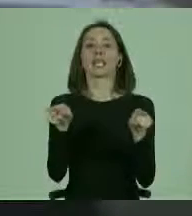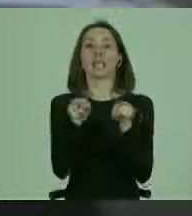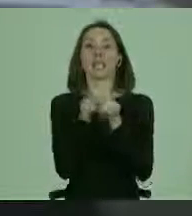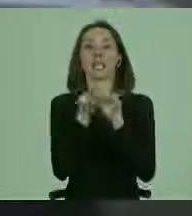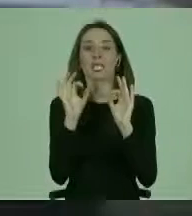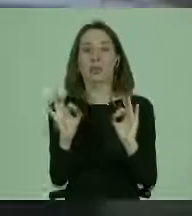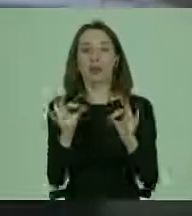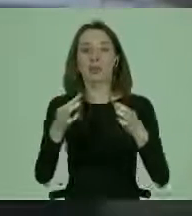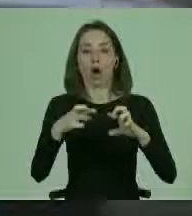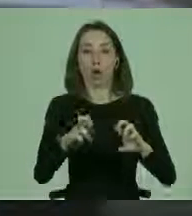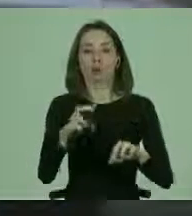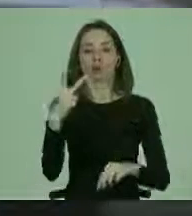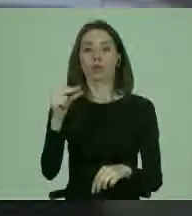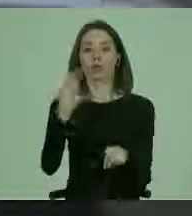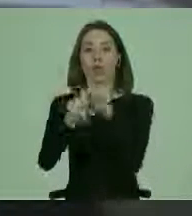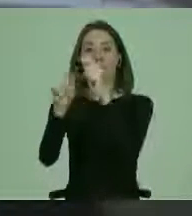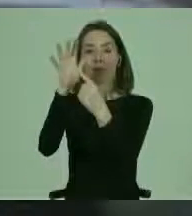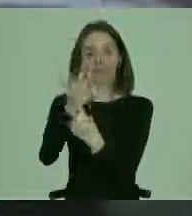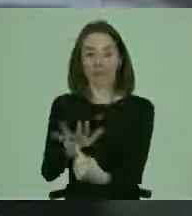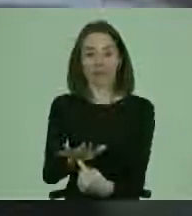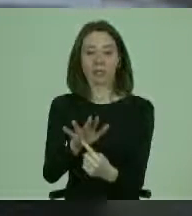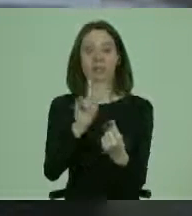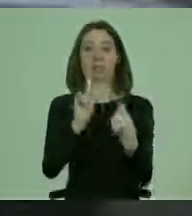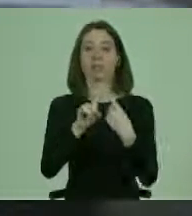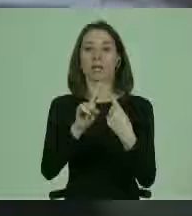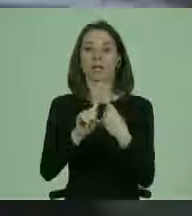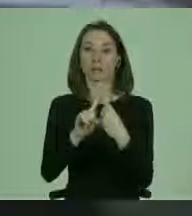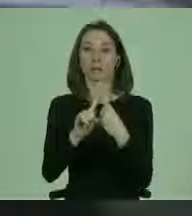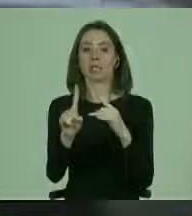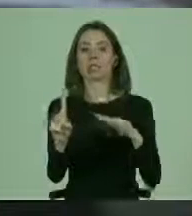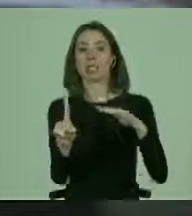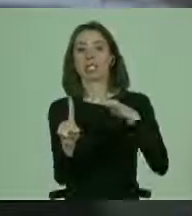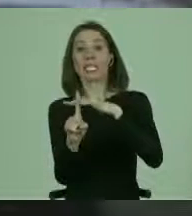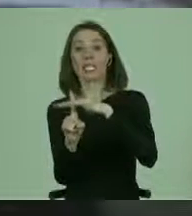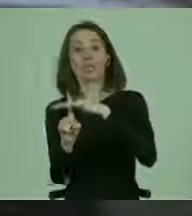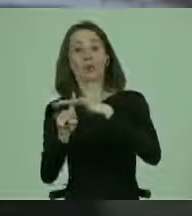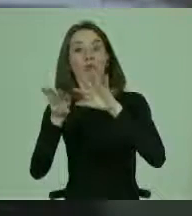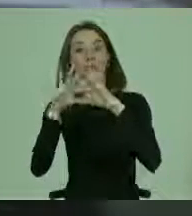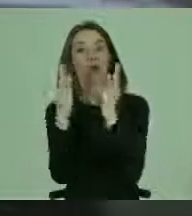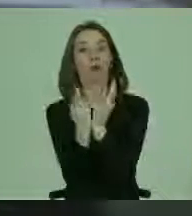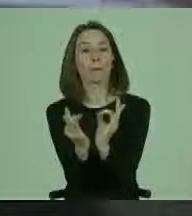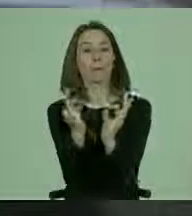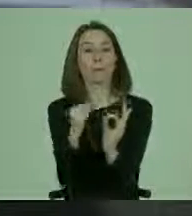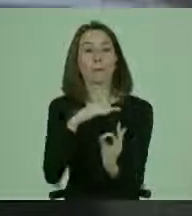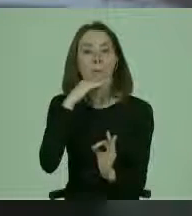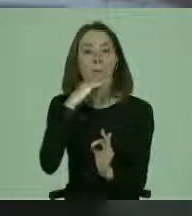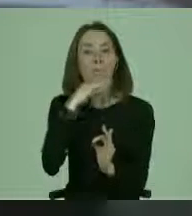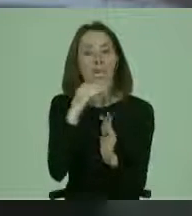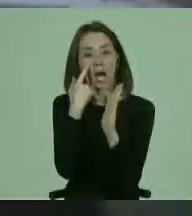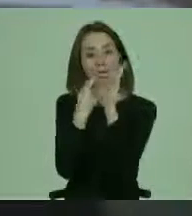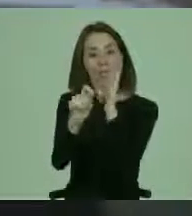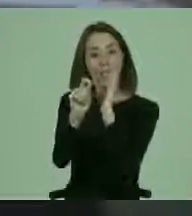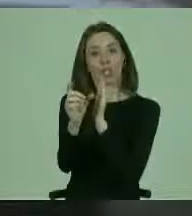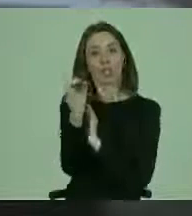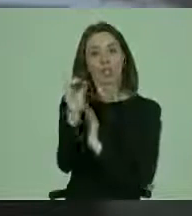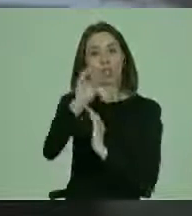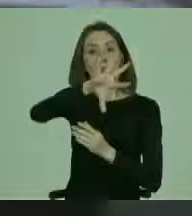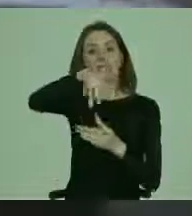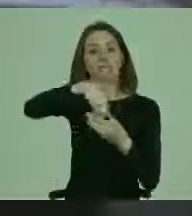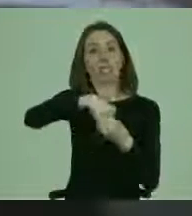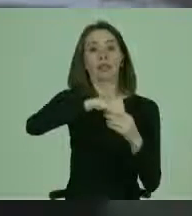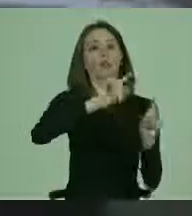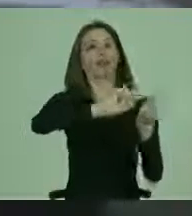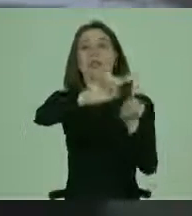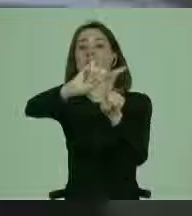oportunidades, la no discriminación, la participación y la inclusión plena, el reconocimiento de la discapacidad como parte de la